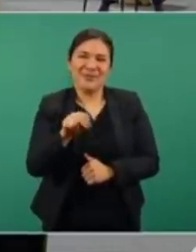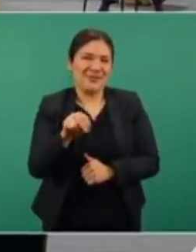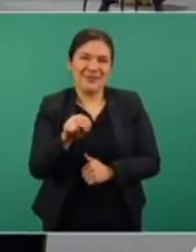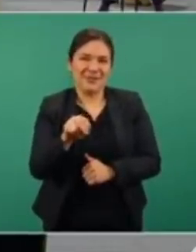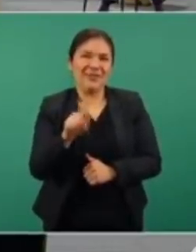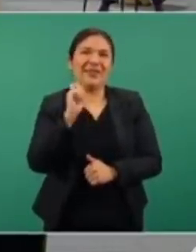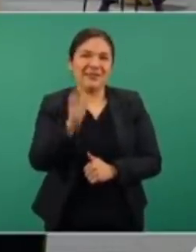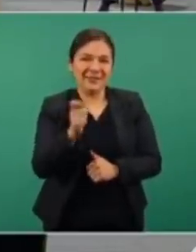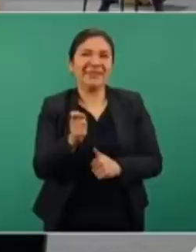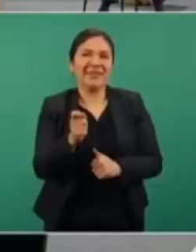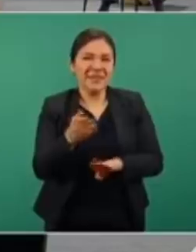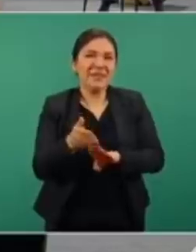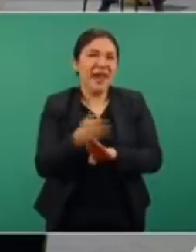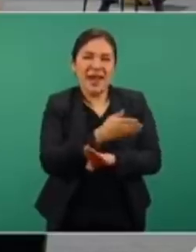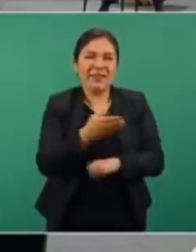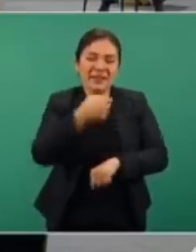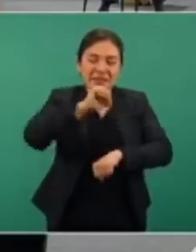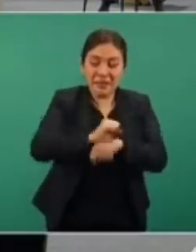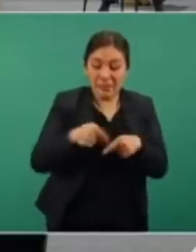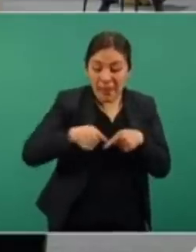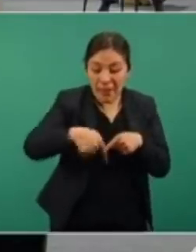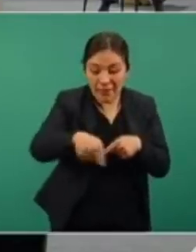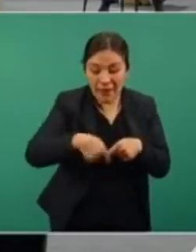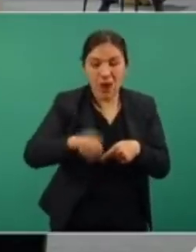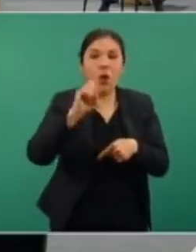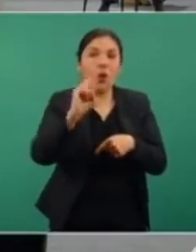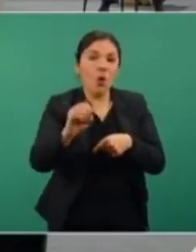va a ser en esta semana o en la próxima